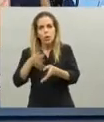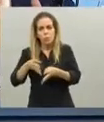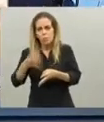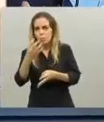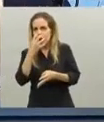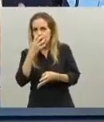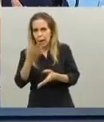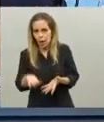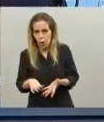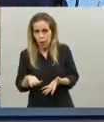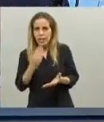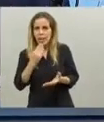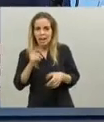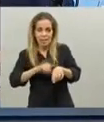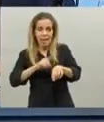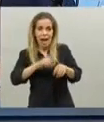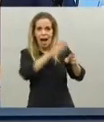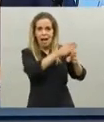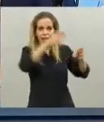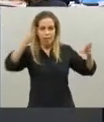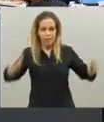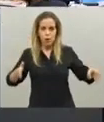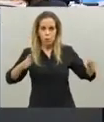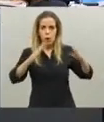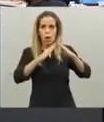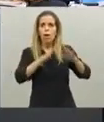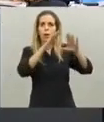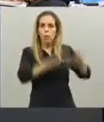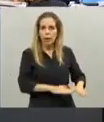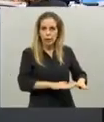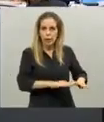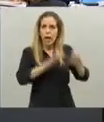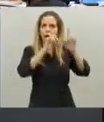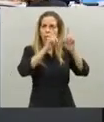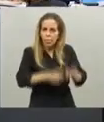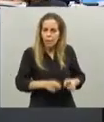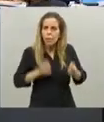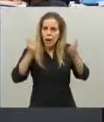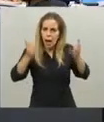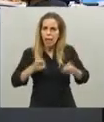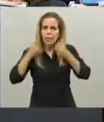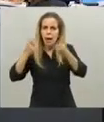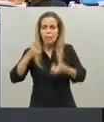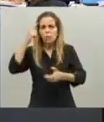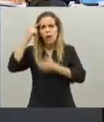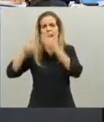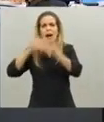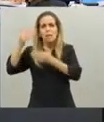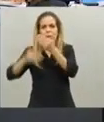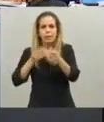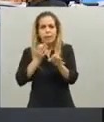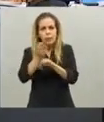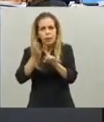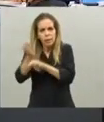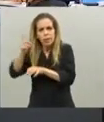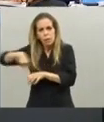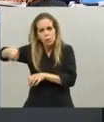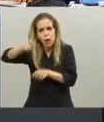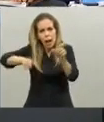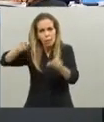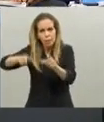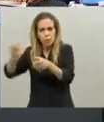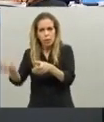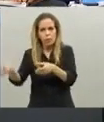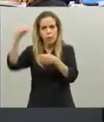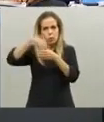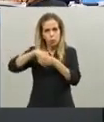tenido el tiempo no tendríamos hoy la capacidad de respuesta conseguimos también capacitar y sumar a muchísimos trabajadores al sistema de salud de la provincia